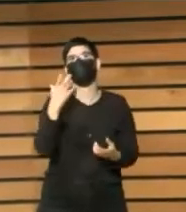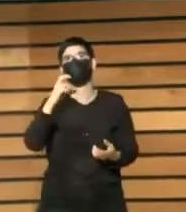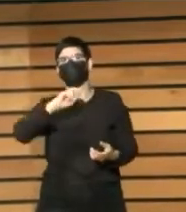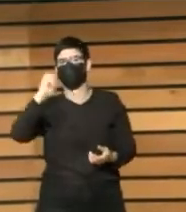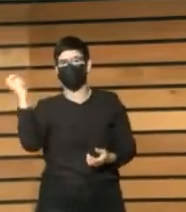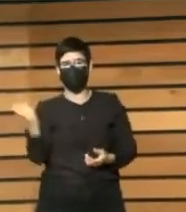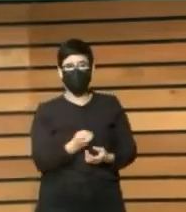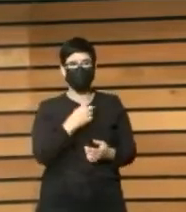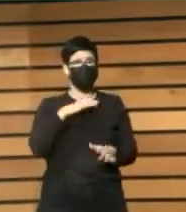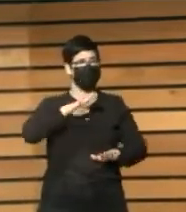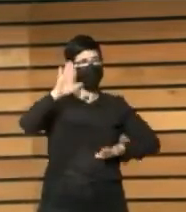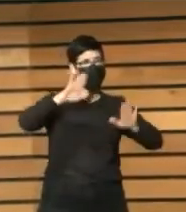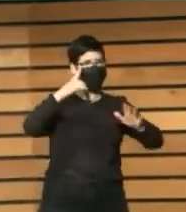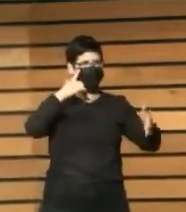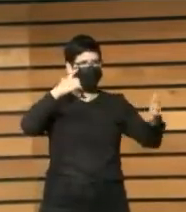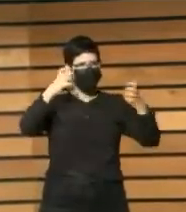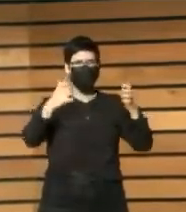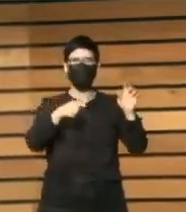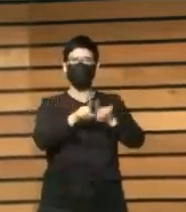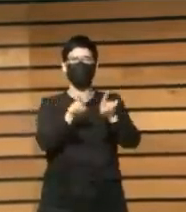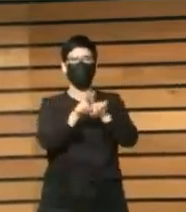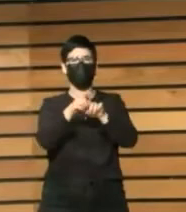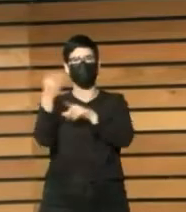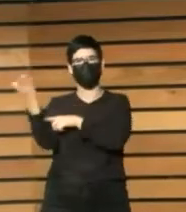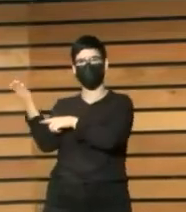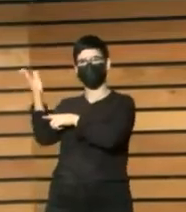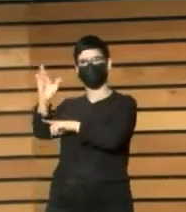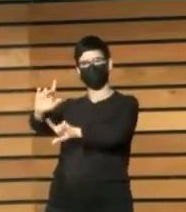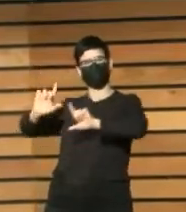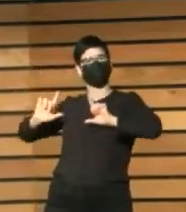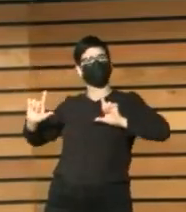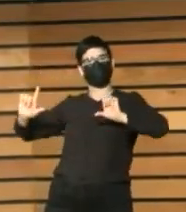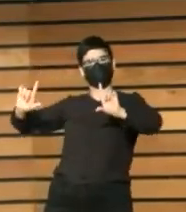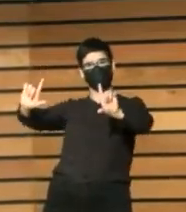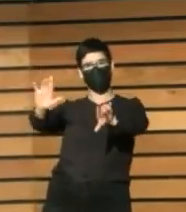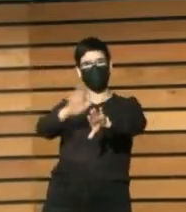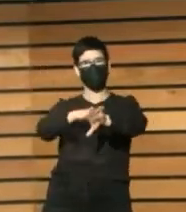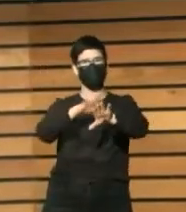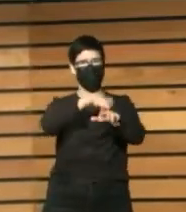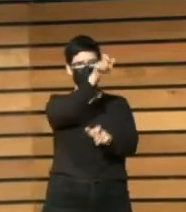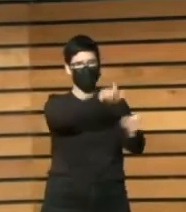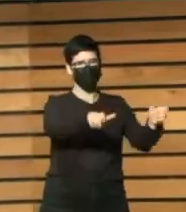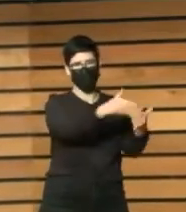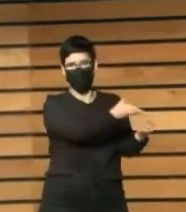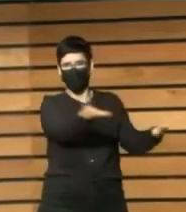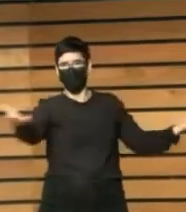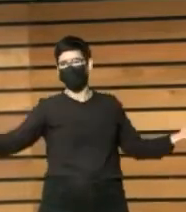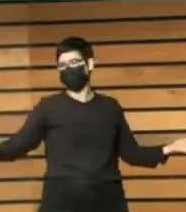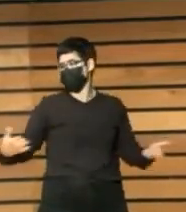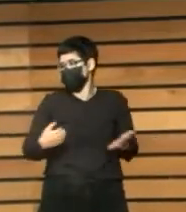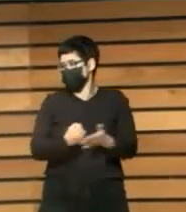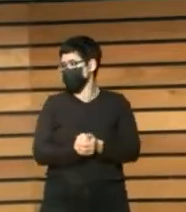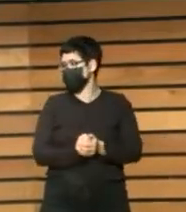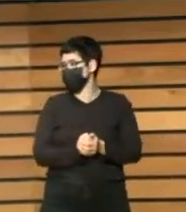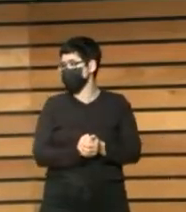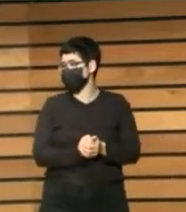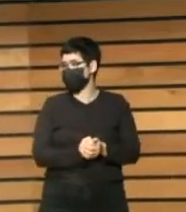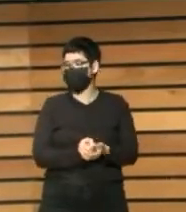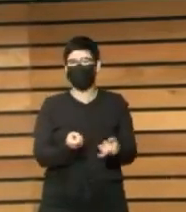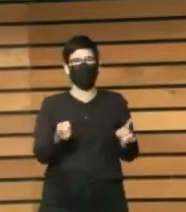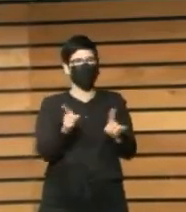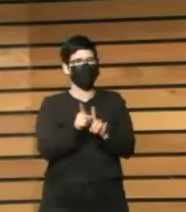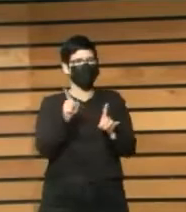general, van a tener ahí su escaparate y su espejo para todas las personas. Viendo también cómo se